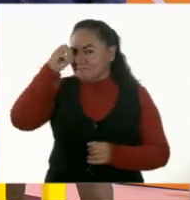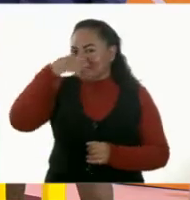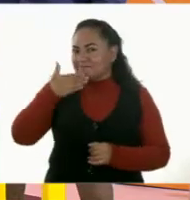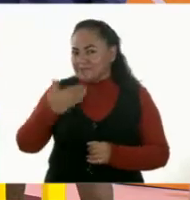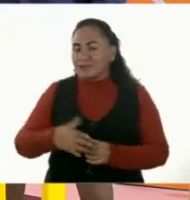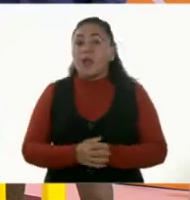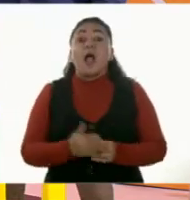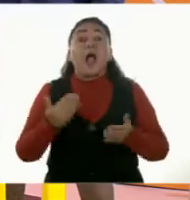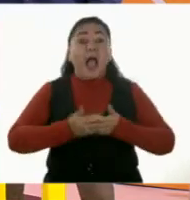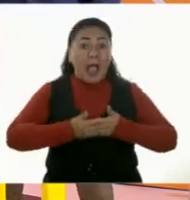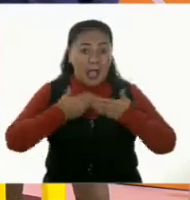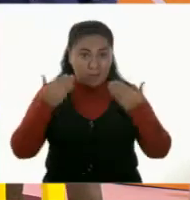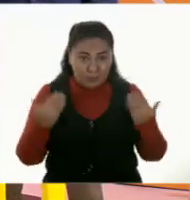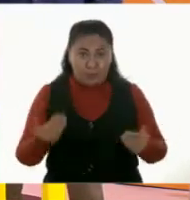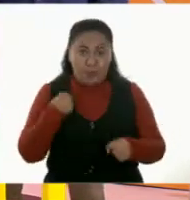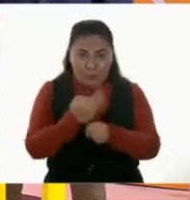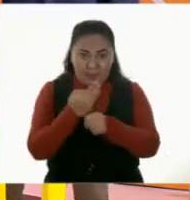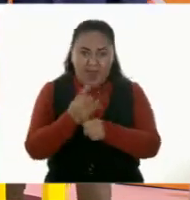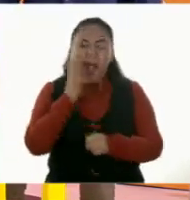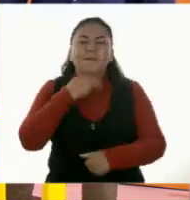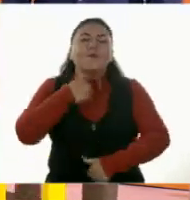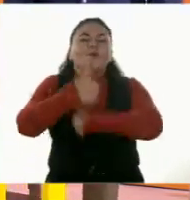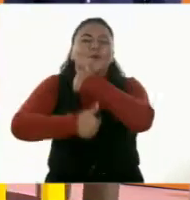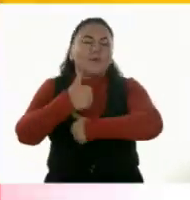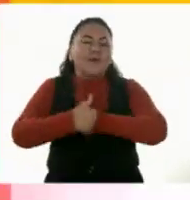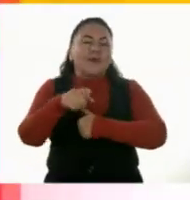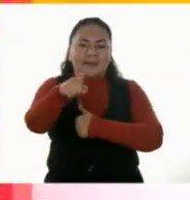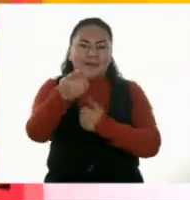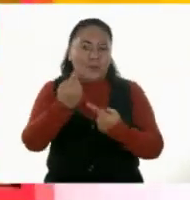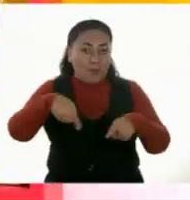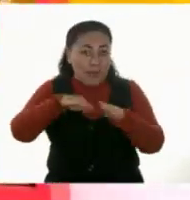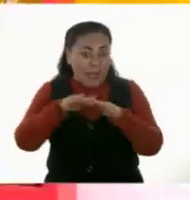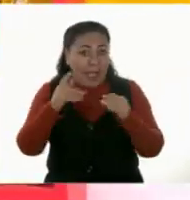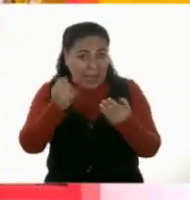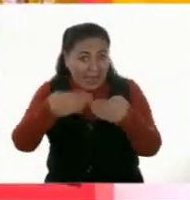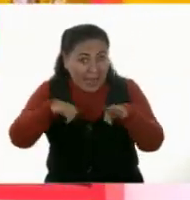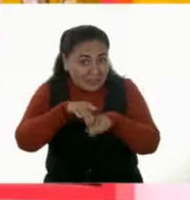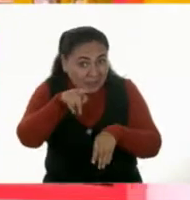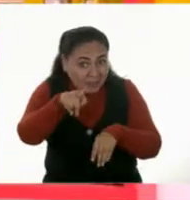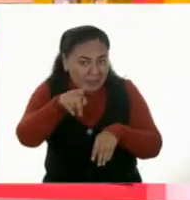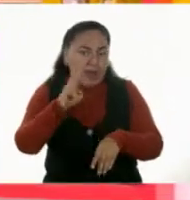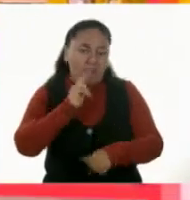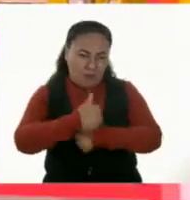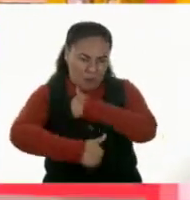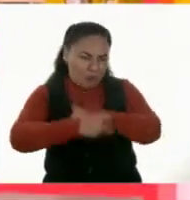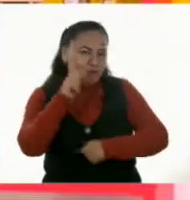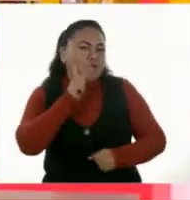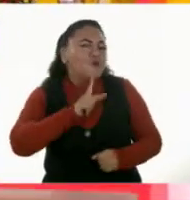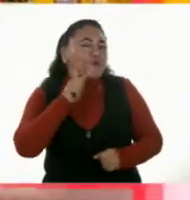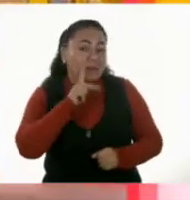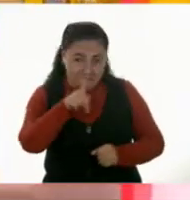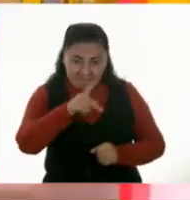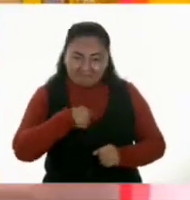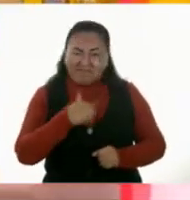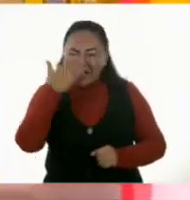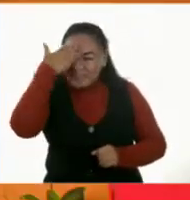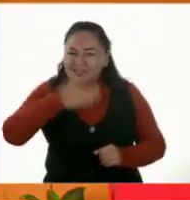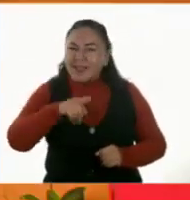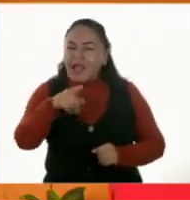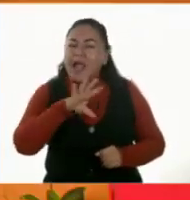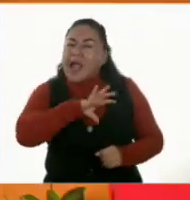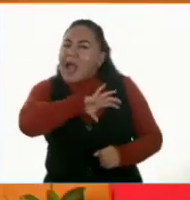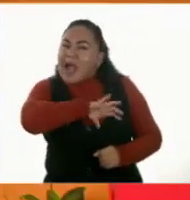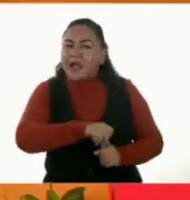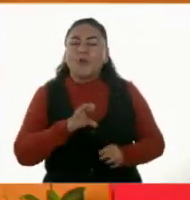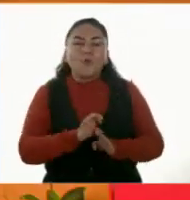yo creo que vamos a ponerles un reto a nuestros niños allá en casita. Eso les gusta mucho. encantan los retos. Yo sé que a mis niños